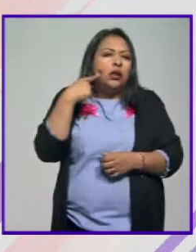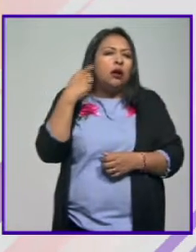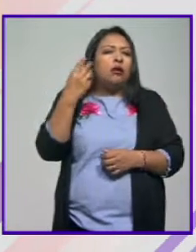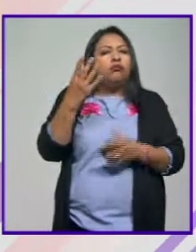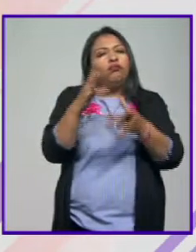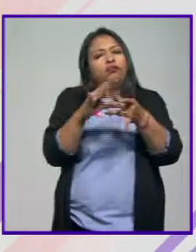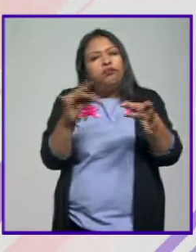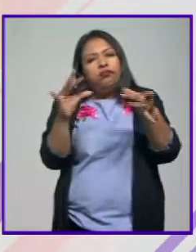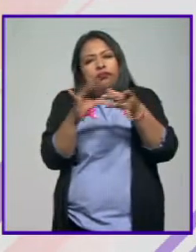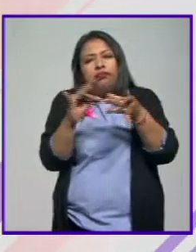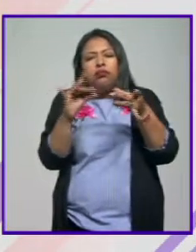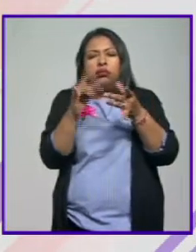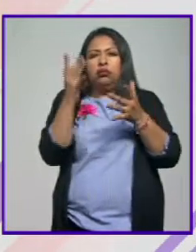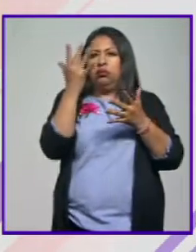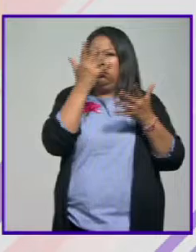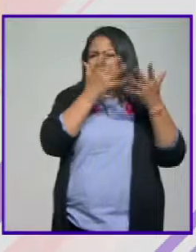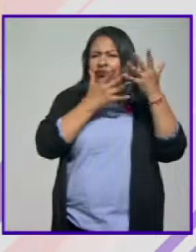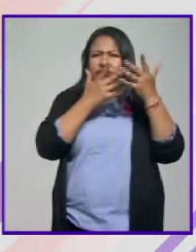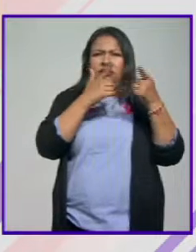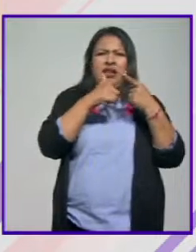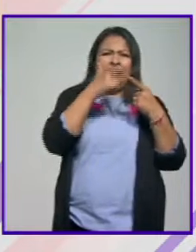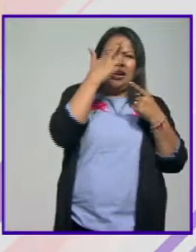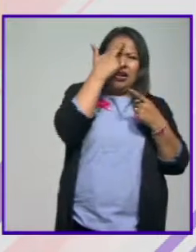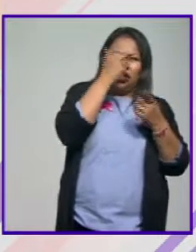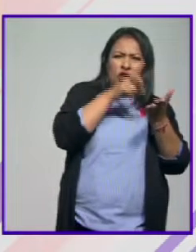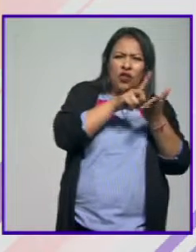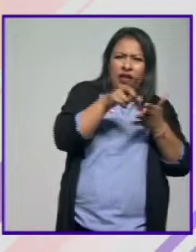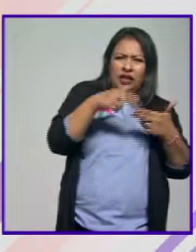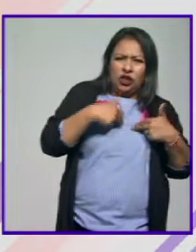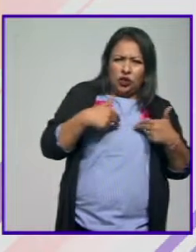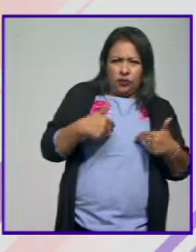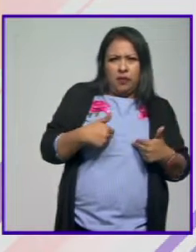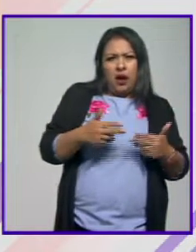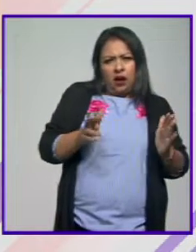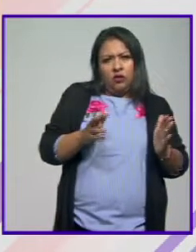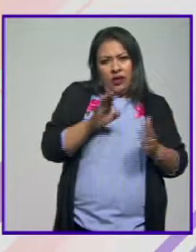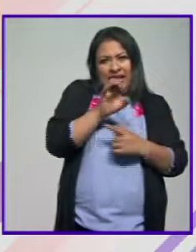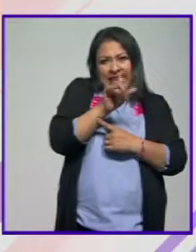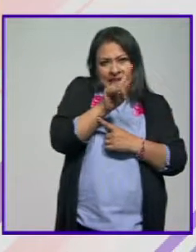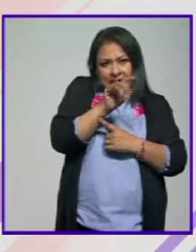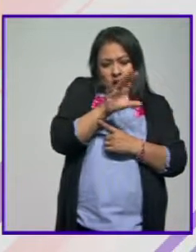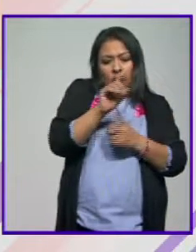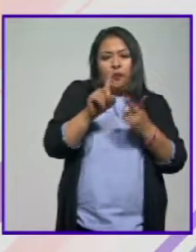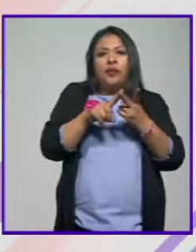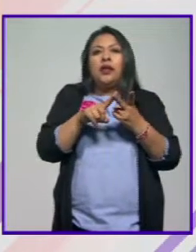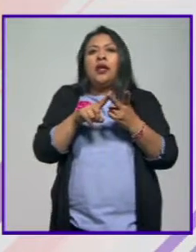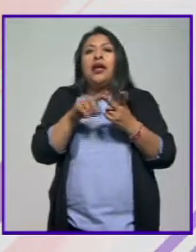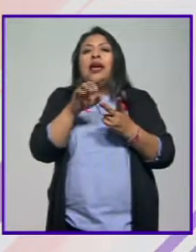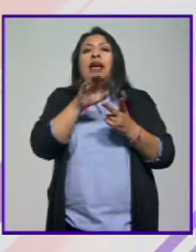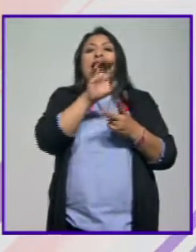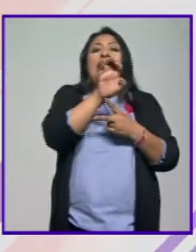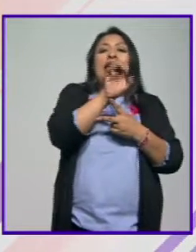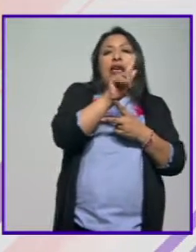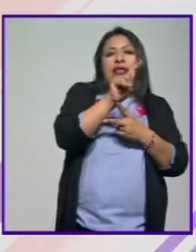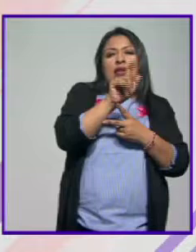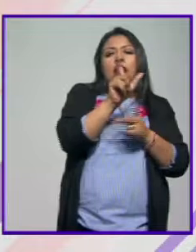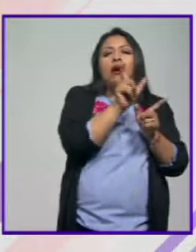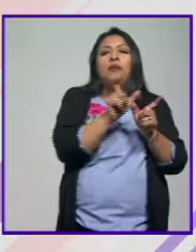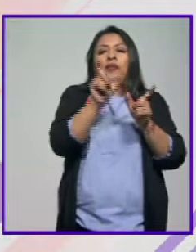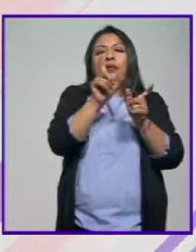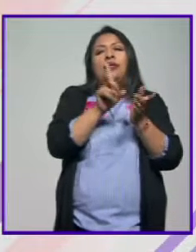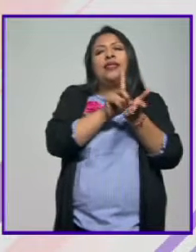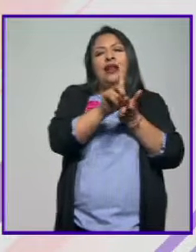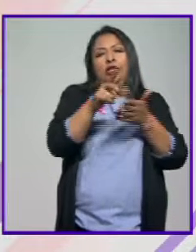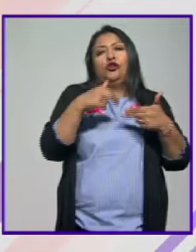discursos, confunden razones de derechos humanos, que son razones éticas, hoy la ética tiene un apellido, derechos